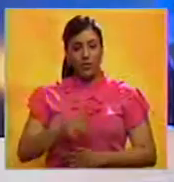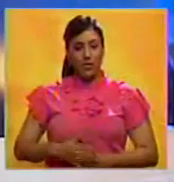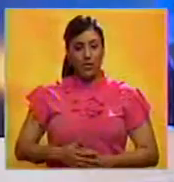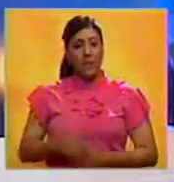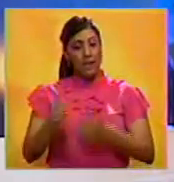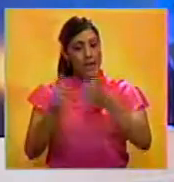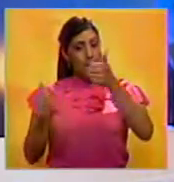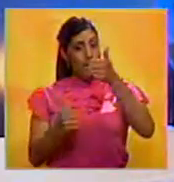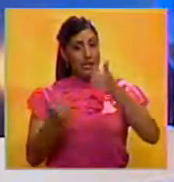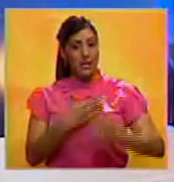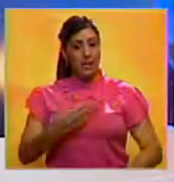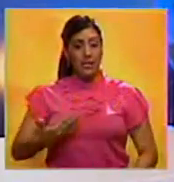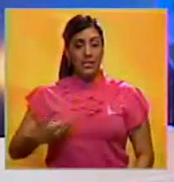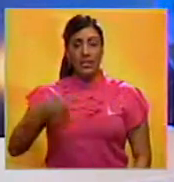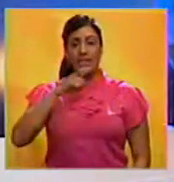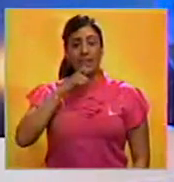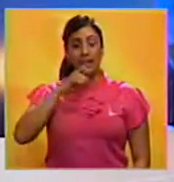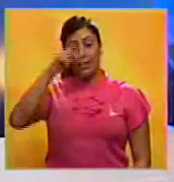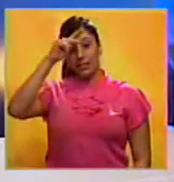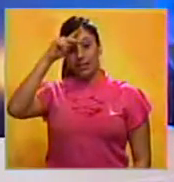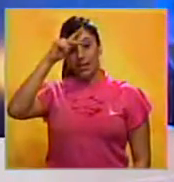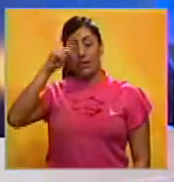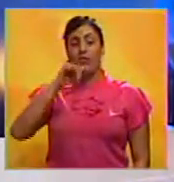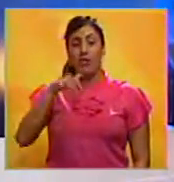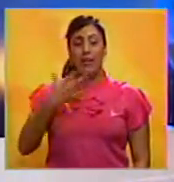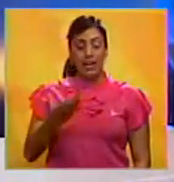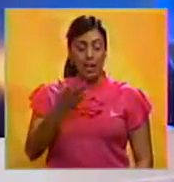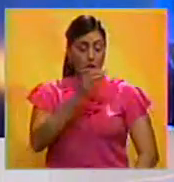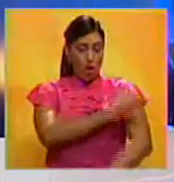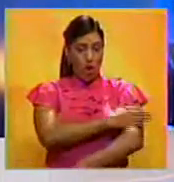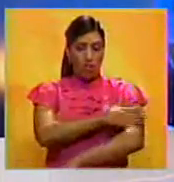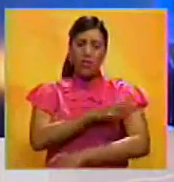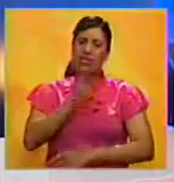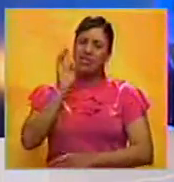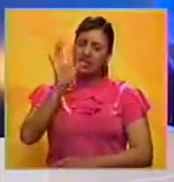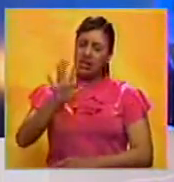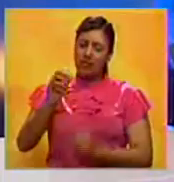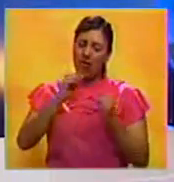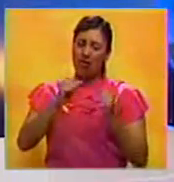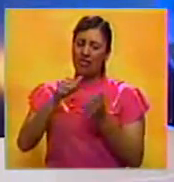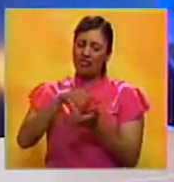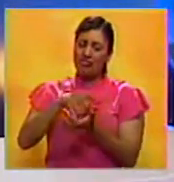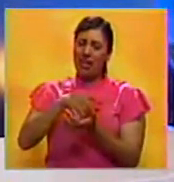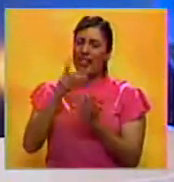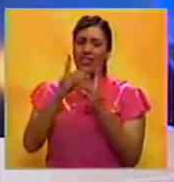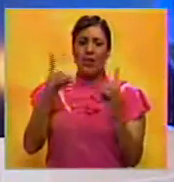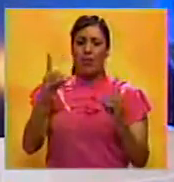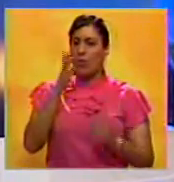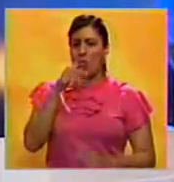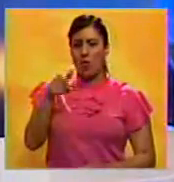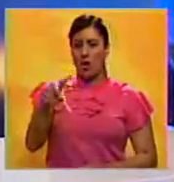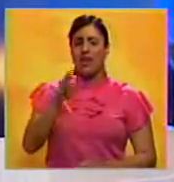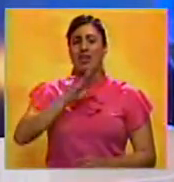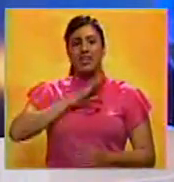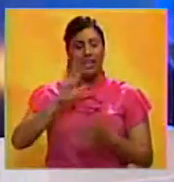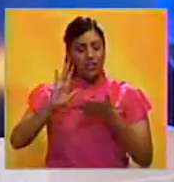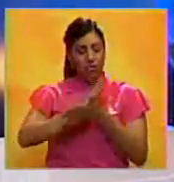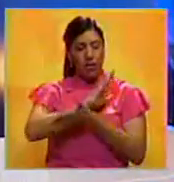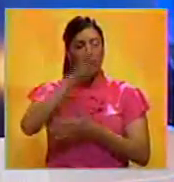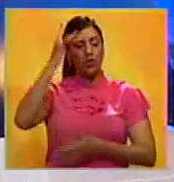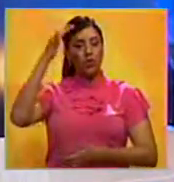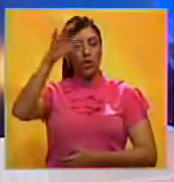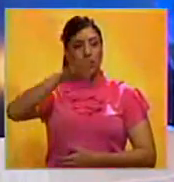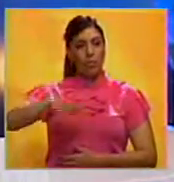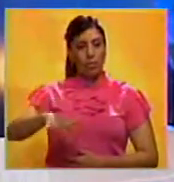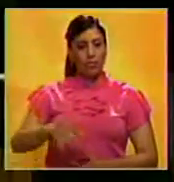El vicepresidente de la república, Tereke Laisami, dijo que la oposición se presenta como una fuerza no democrática que pretende acabar con el sueño